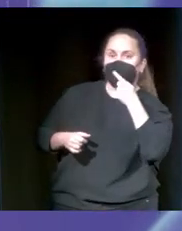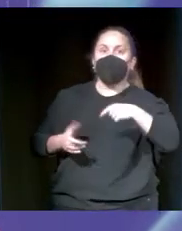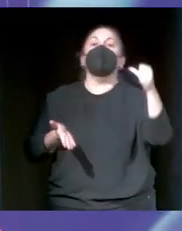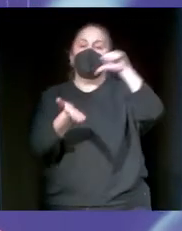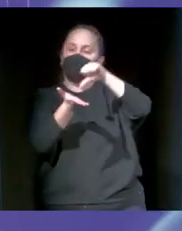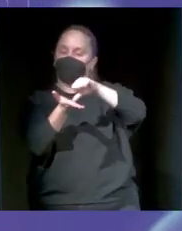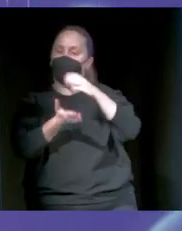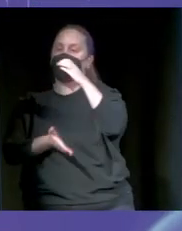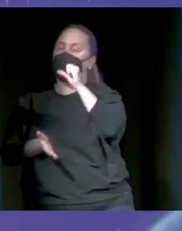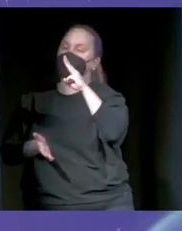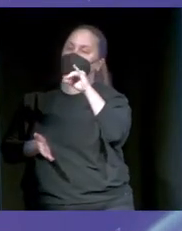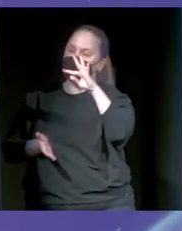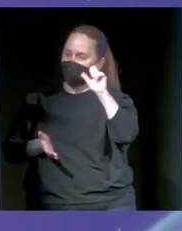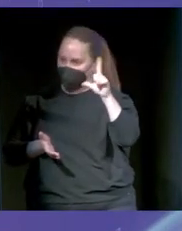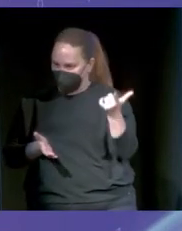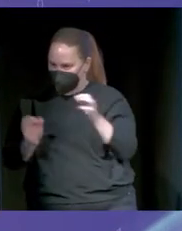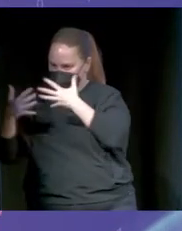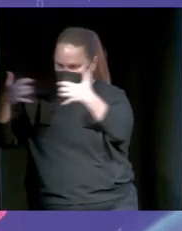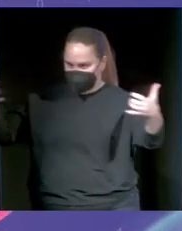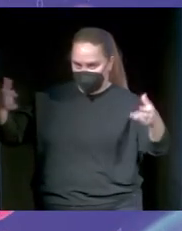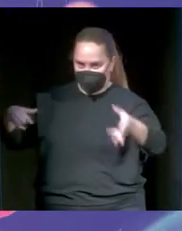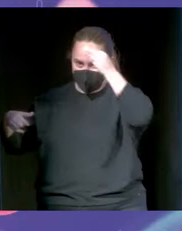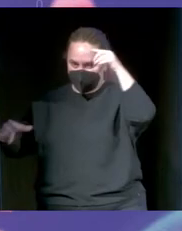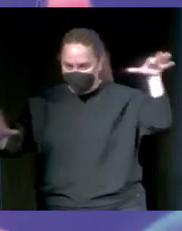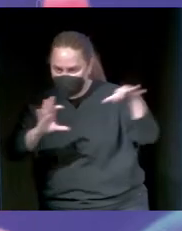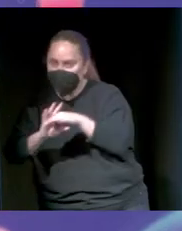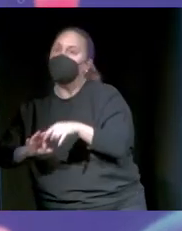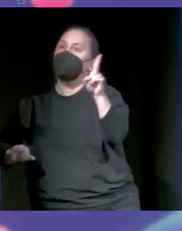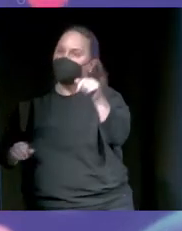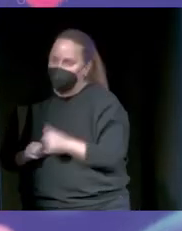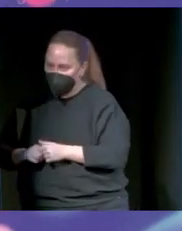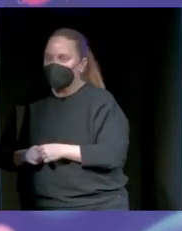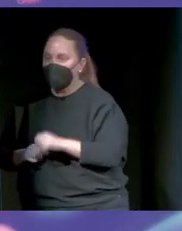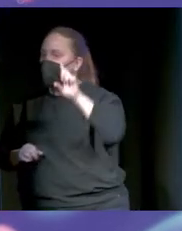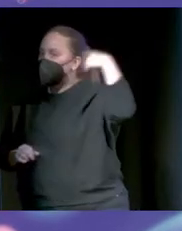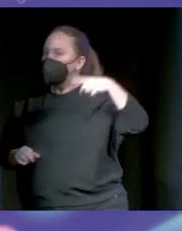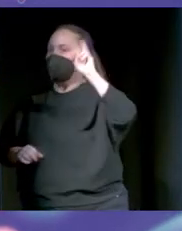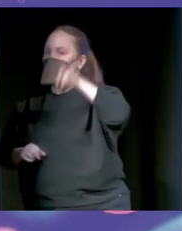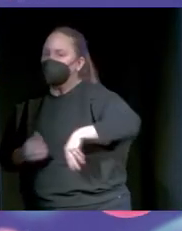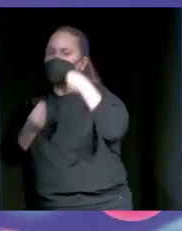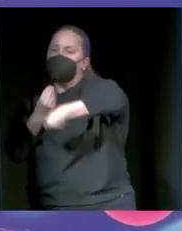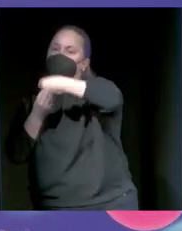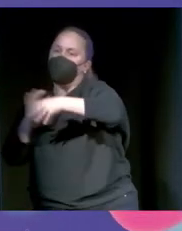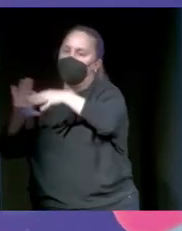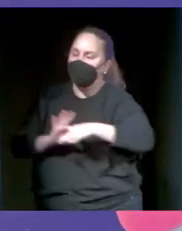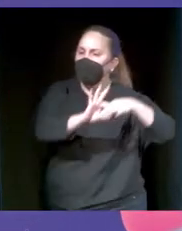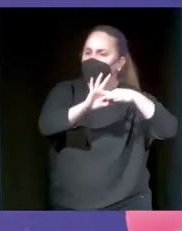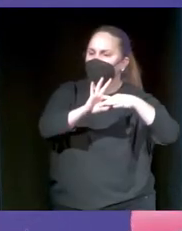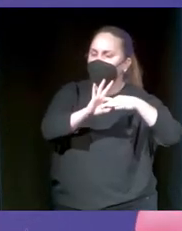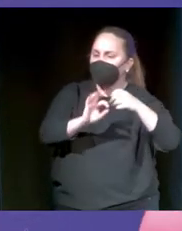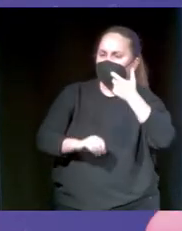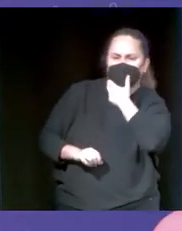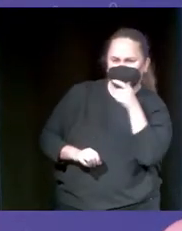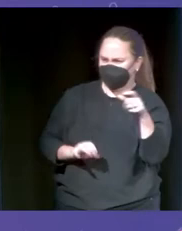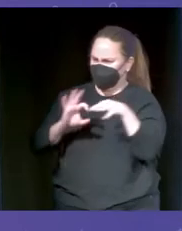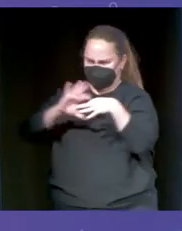it's the capital city of England. No vais a pensar, London is the banana city of England. ¿Por qué? Porque banana ahí no va bien.